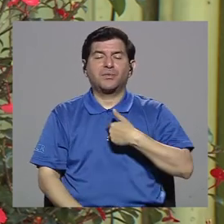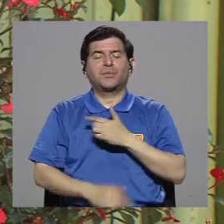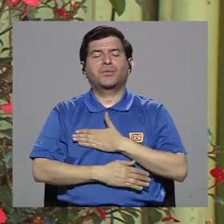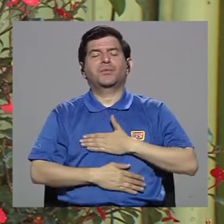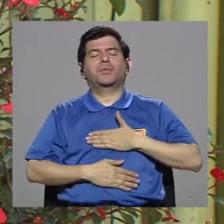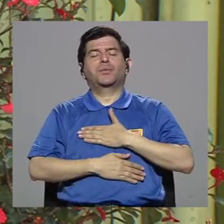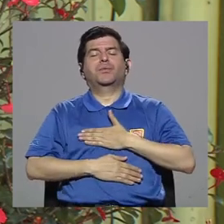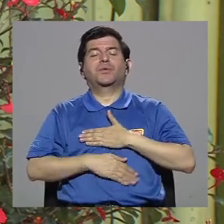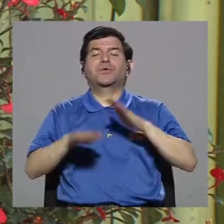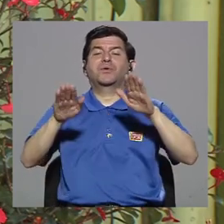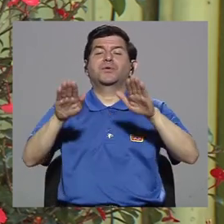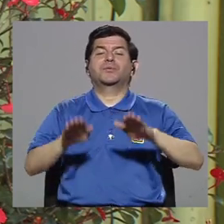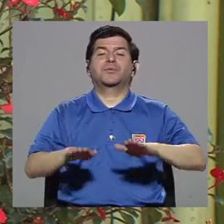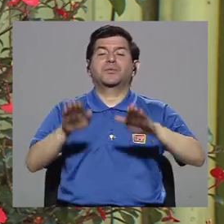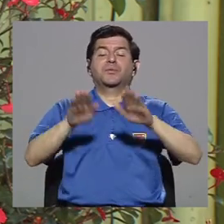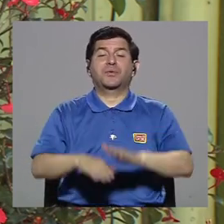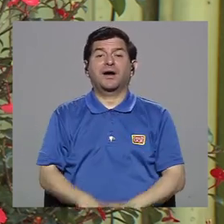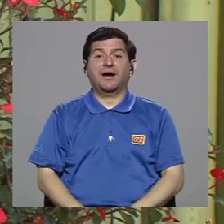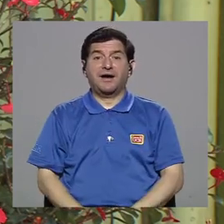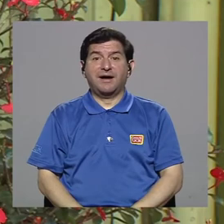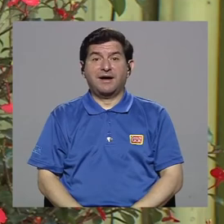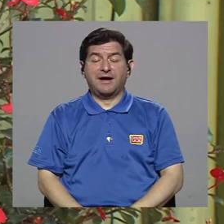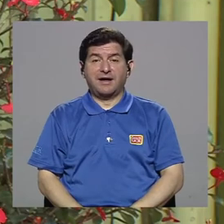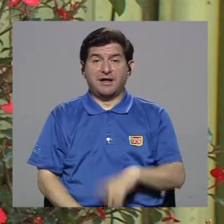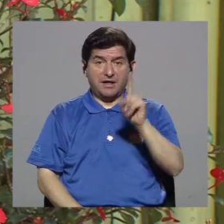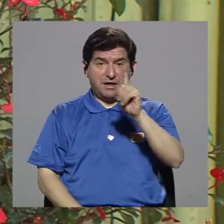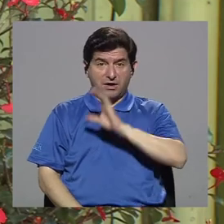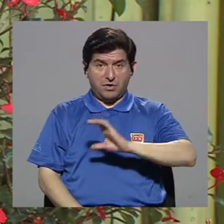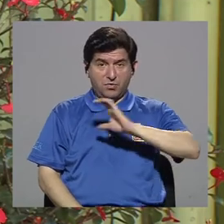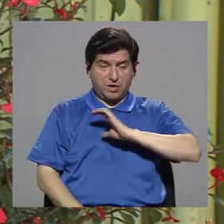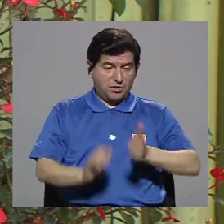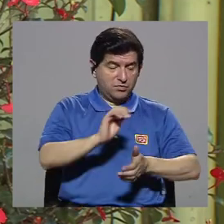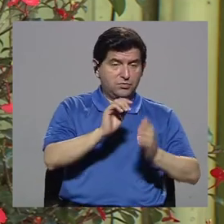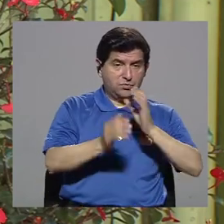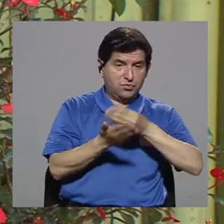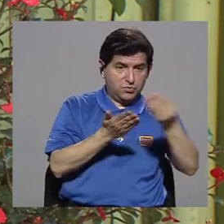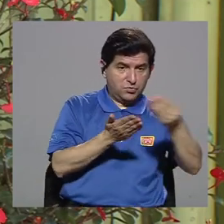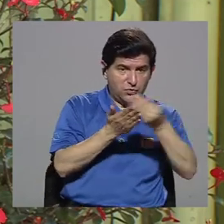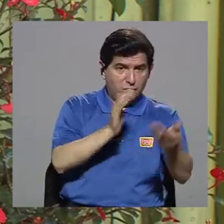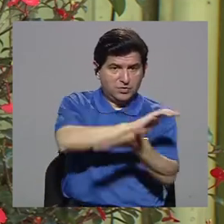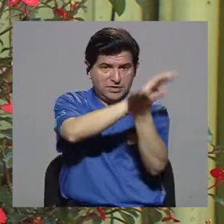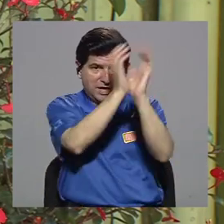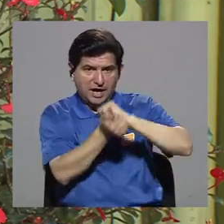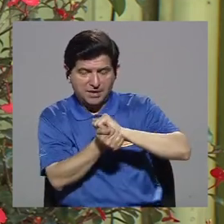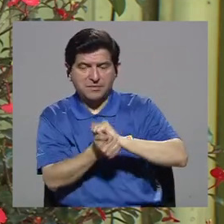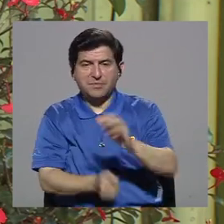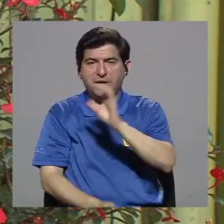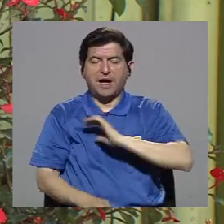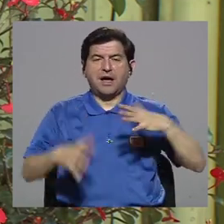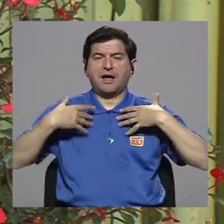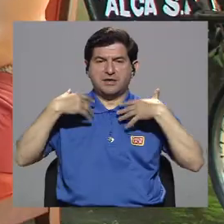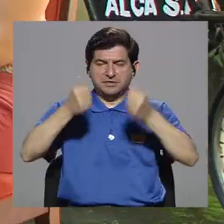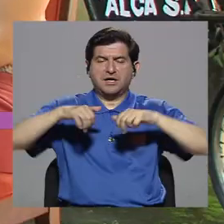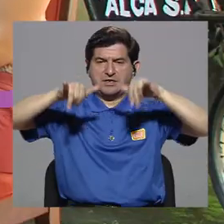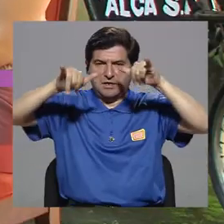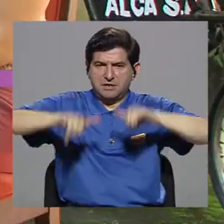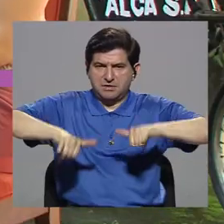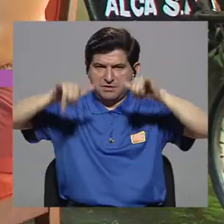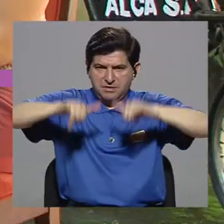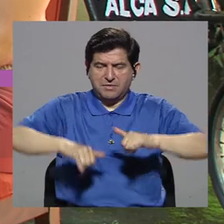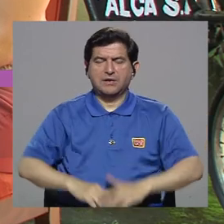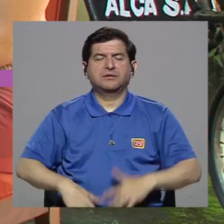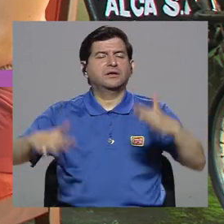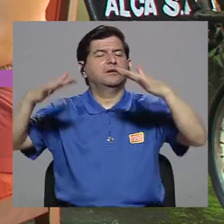recreación y de descanso, vamos a pasar de una conducta consumista a una conducta mucho más sana de preservación